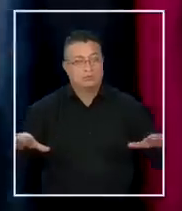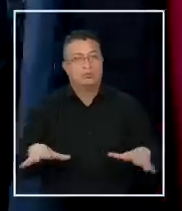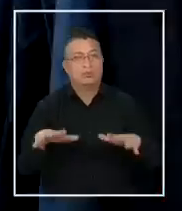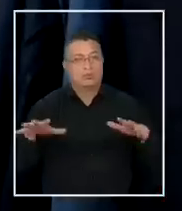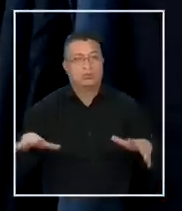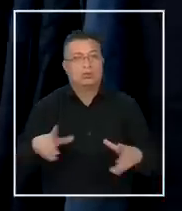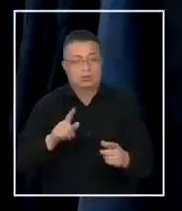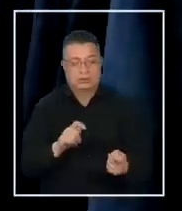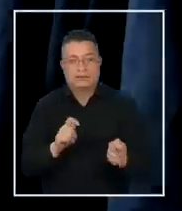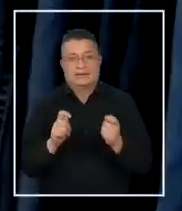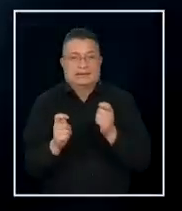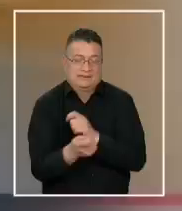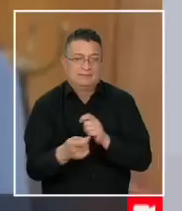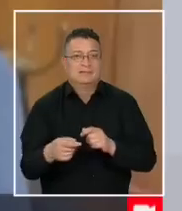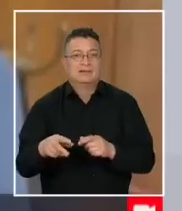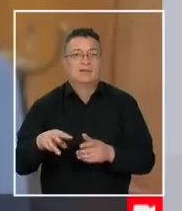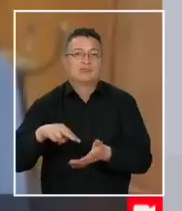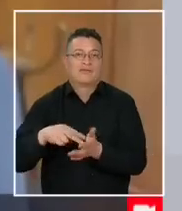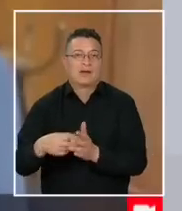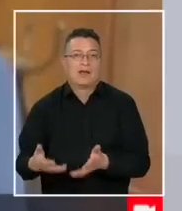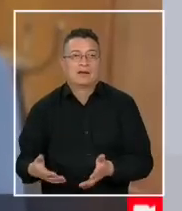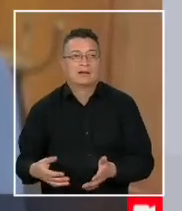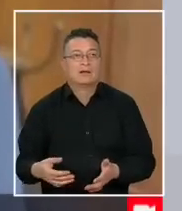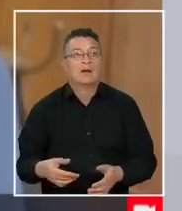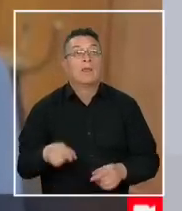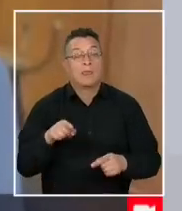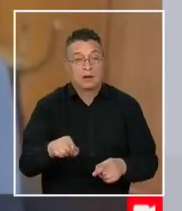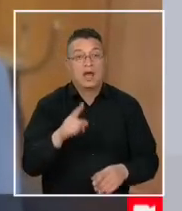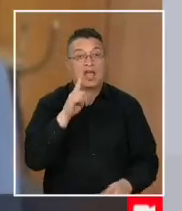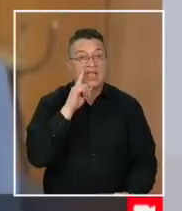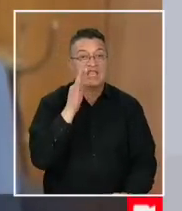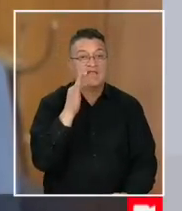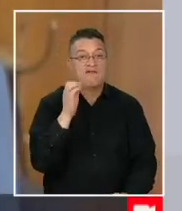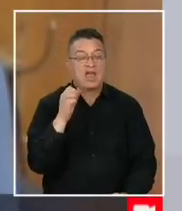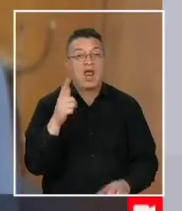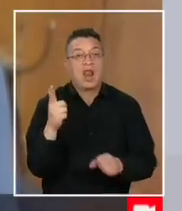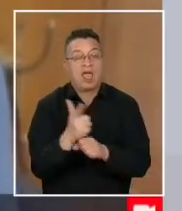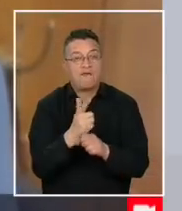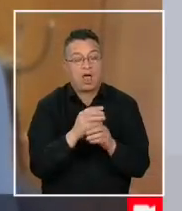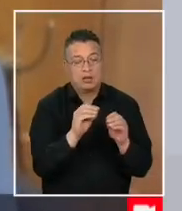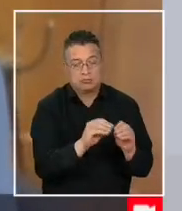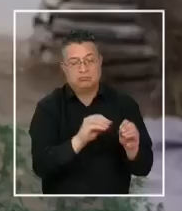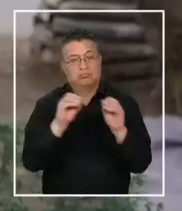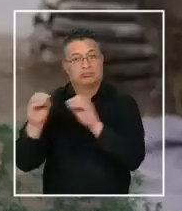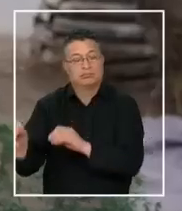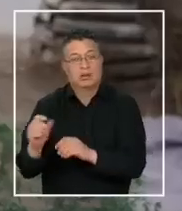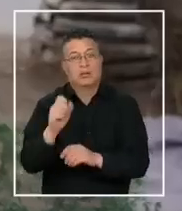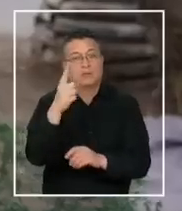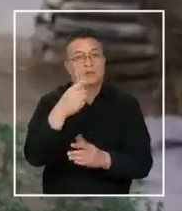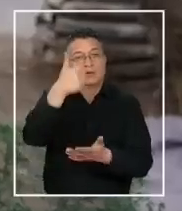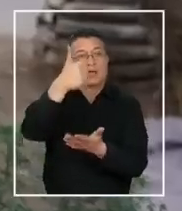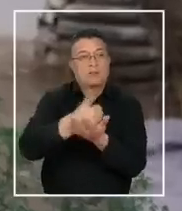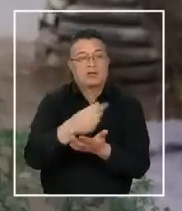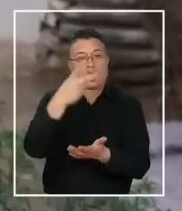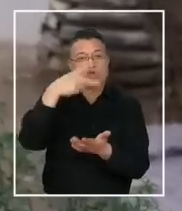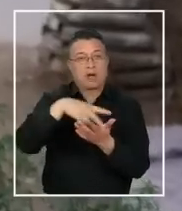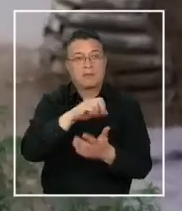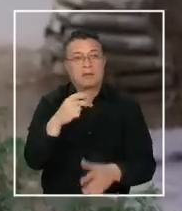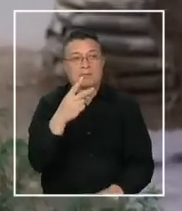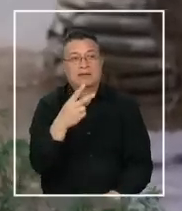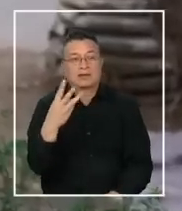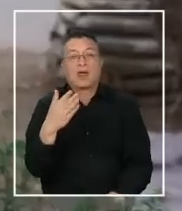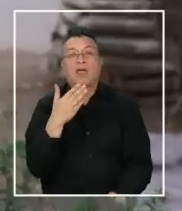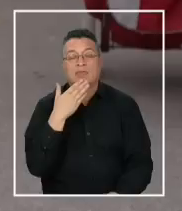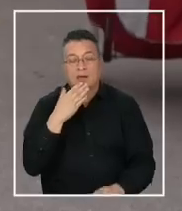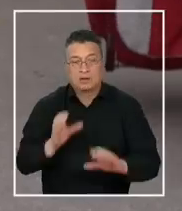para revertir la actual situación. Y decidimos extender el IFE laboral durante todo el primer semestre de 2023, así como también